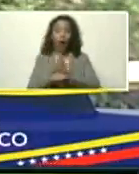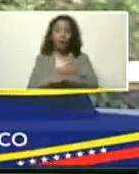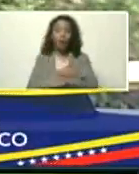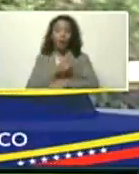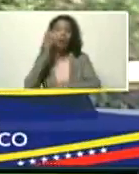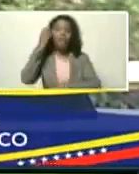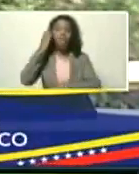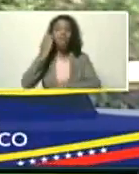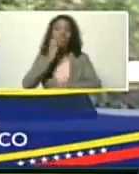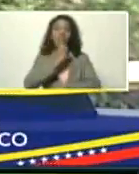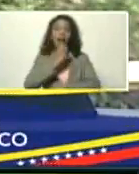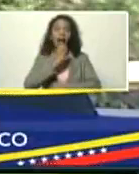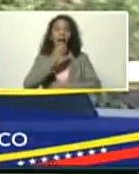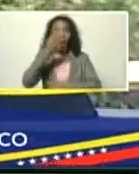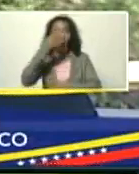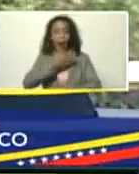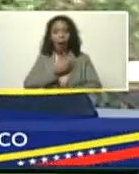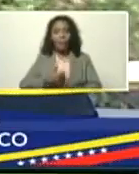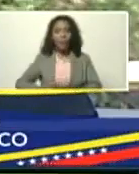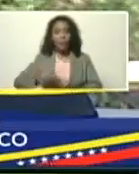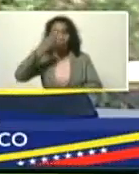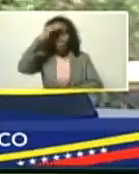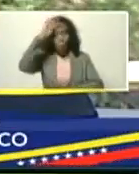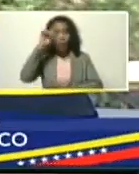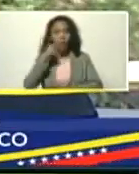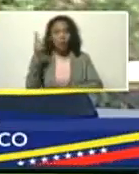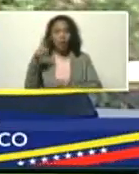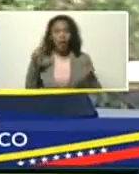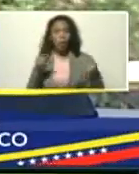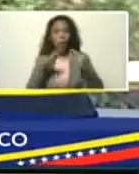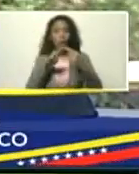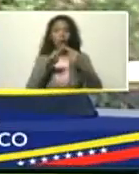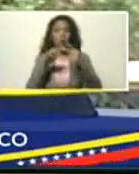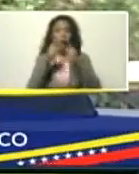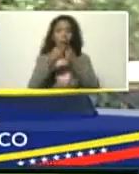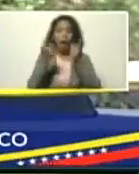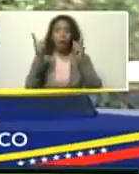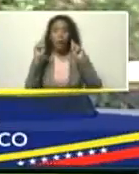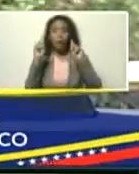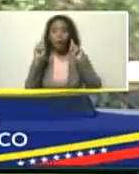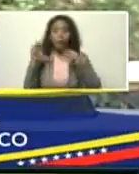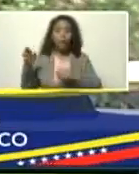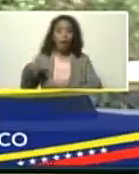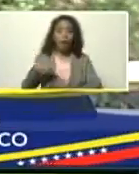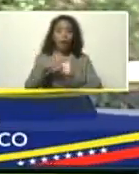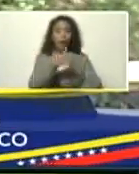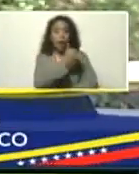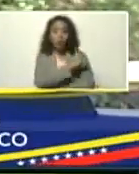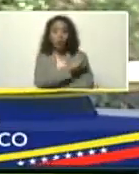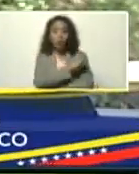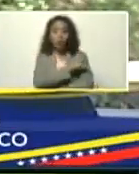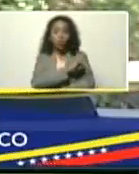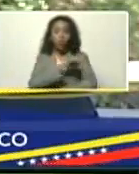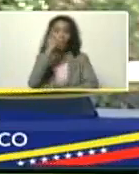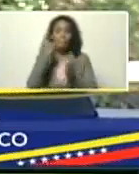Fidel lo dijo, en el encuentro del ambiente, en el encuentro de la tierra, de Río de Janeiro, de 1992,